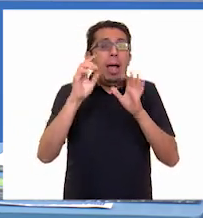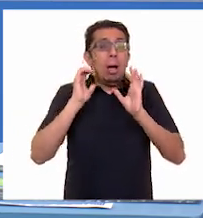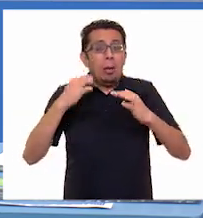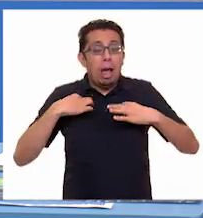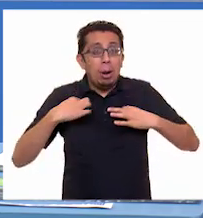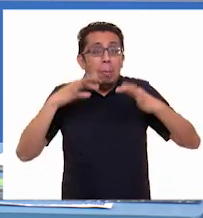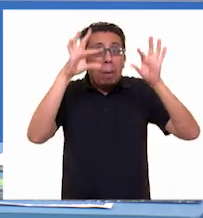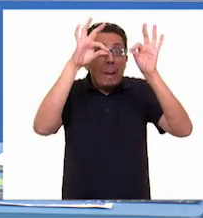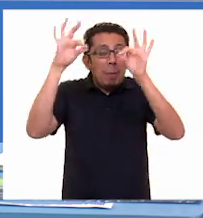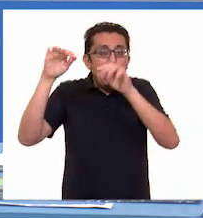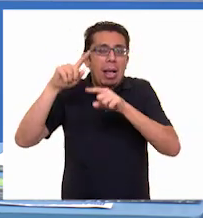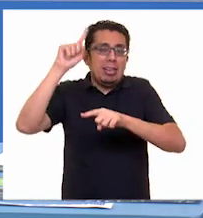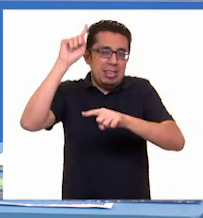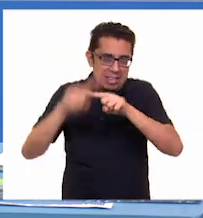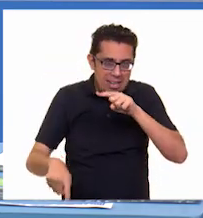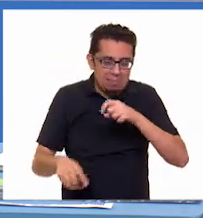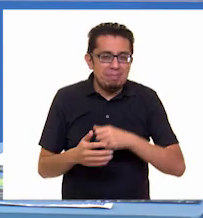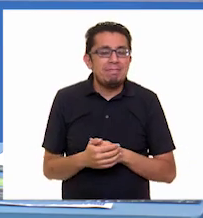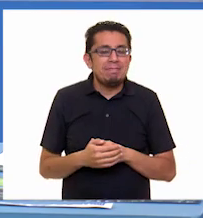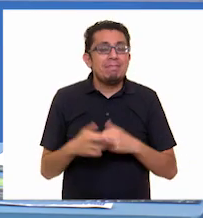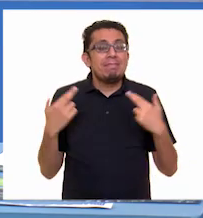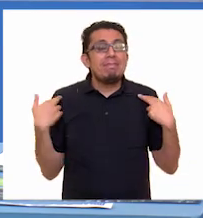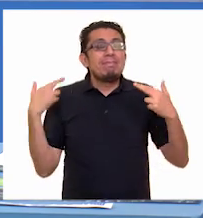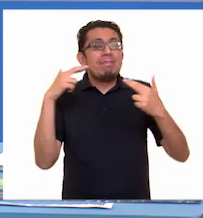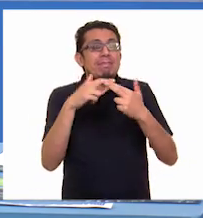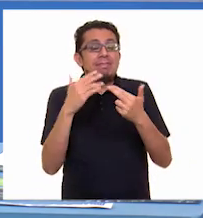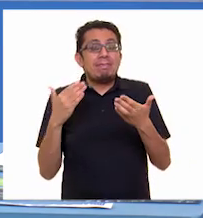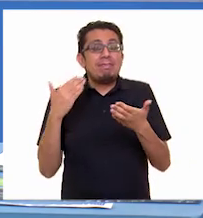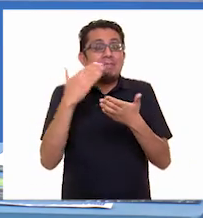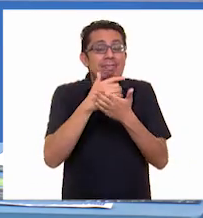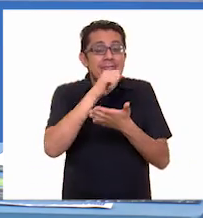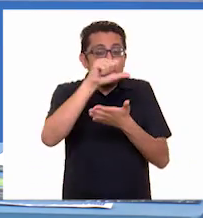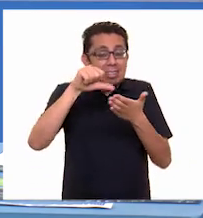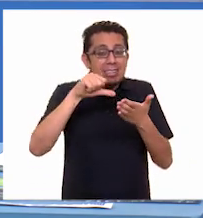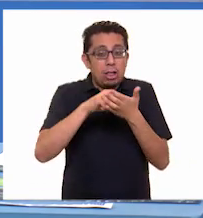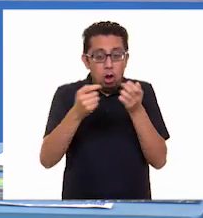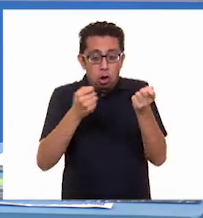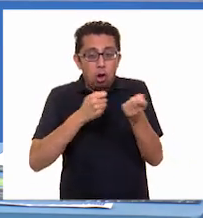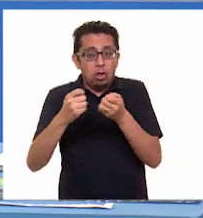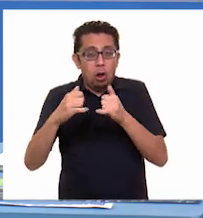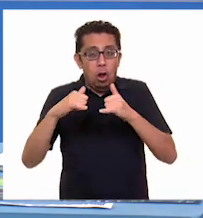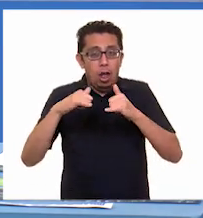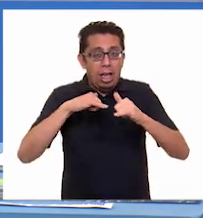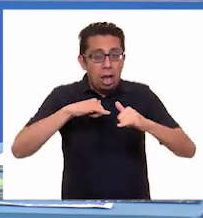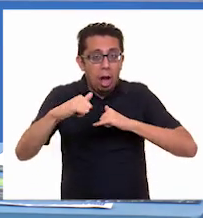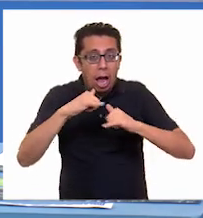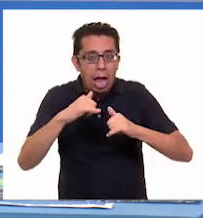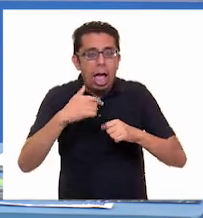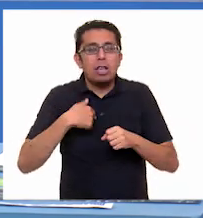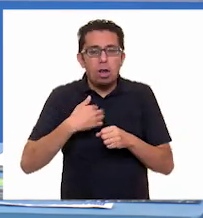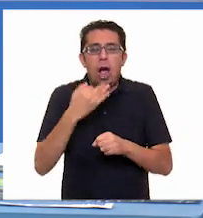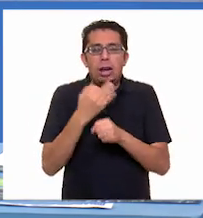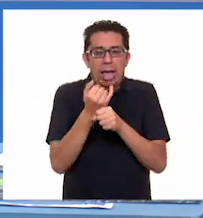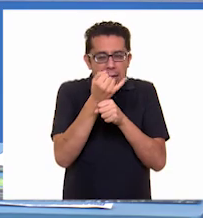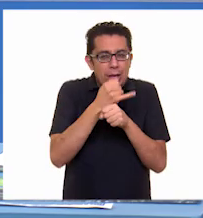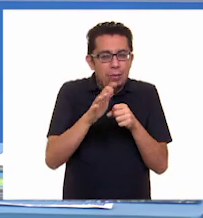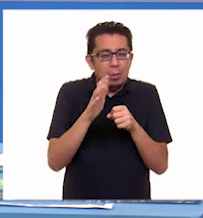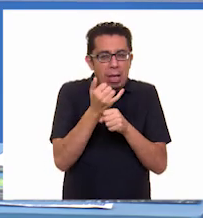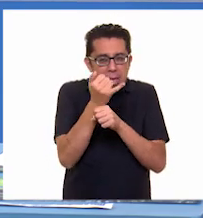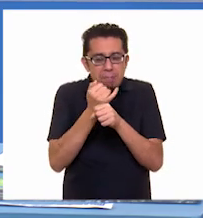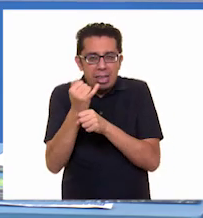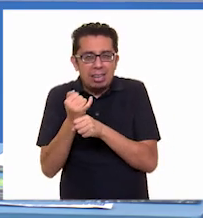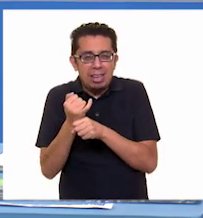Maestra, ¿qué le parece si voy al Centro de Control Geográfico y me dedico a buscar información sobre este interesante tema?